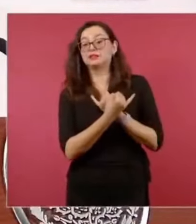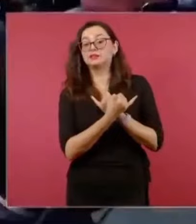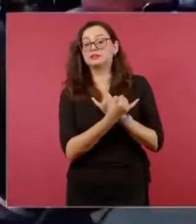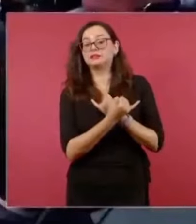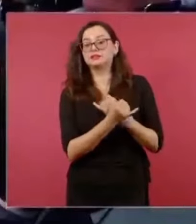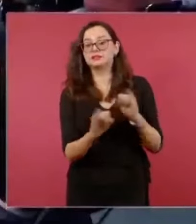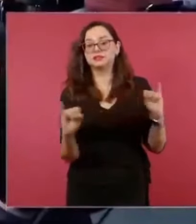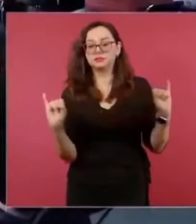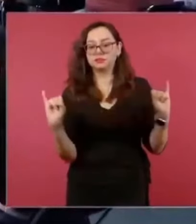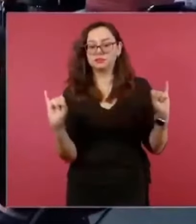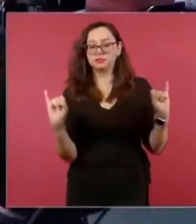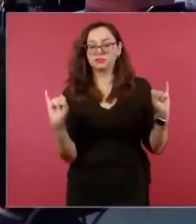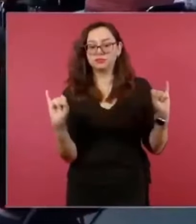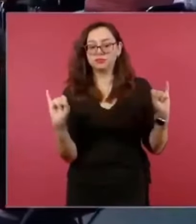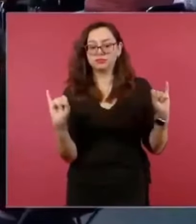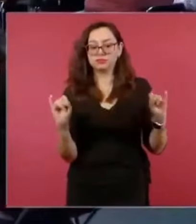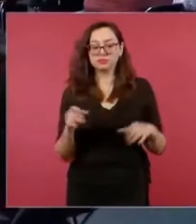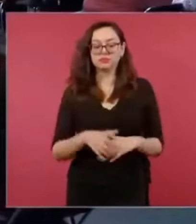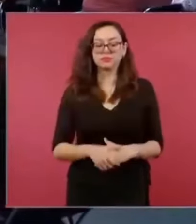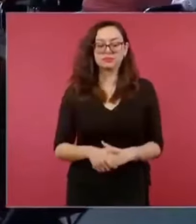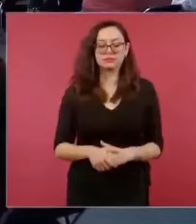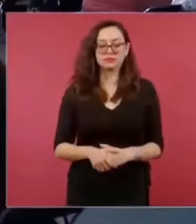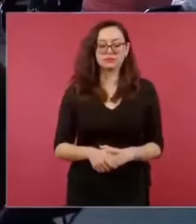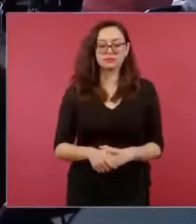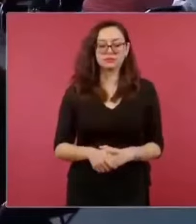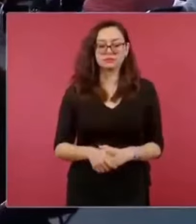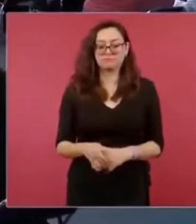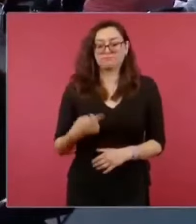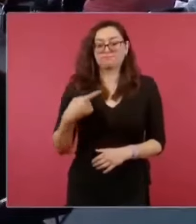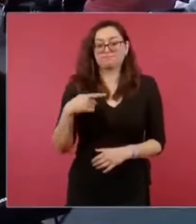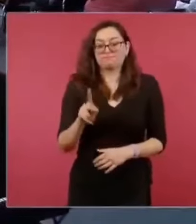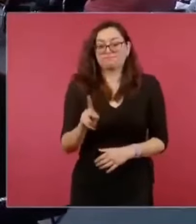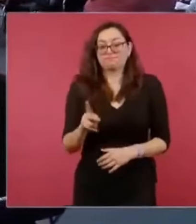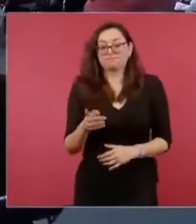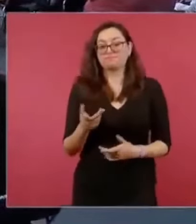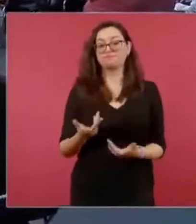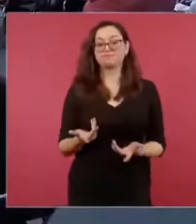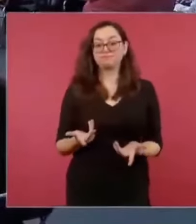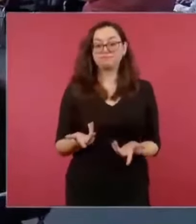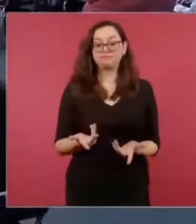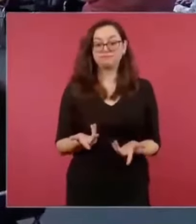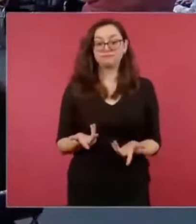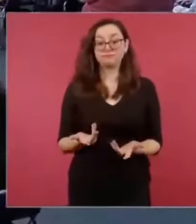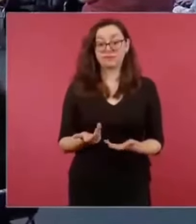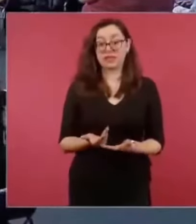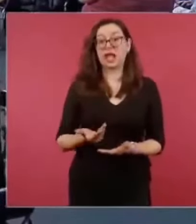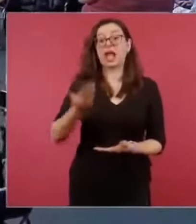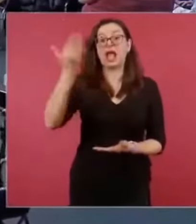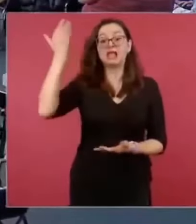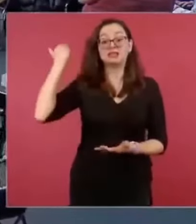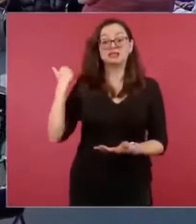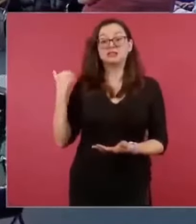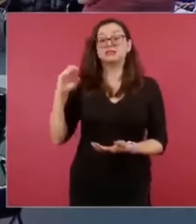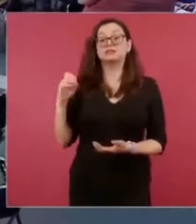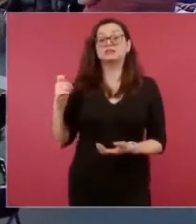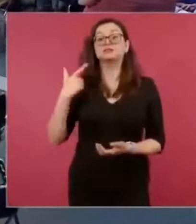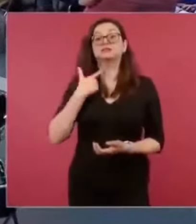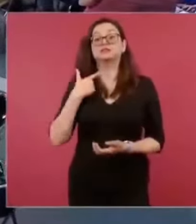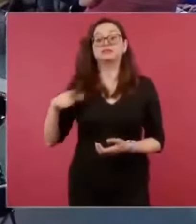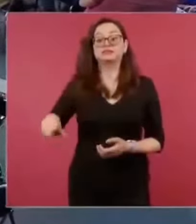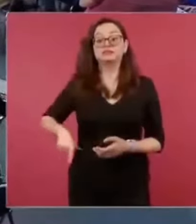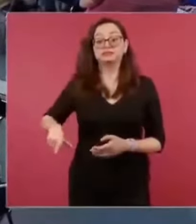Pero miren esto, que se permitía en la época de los